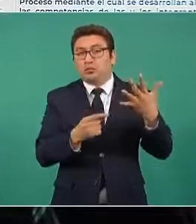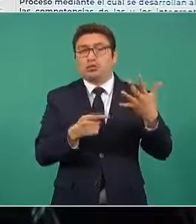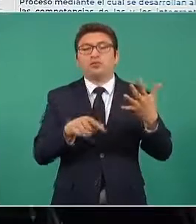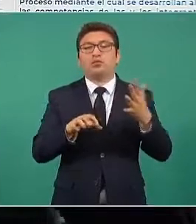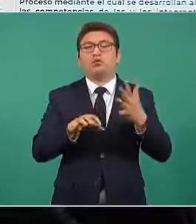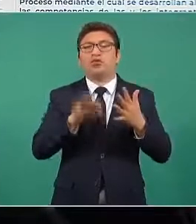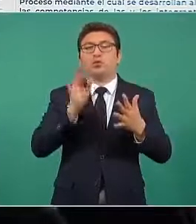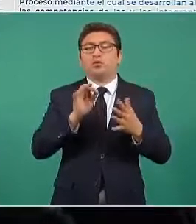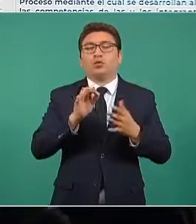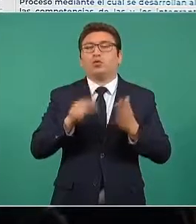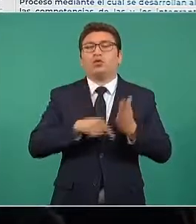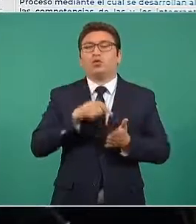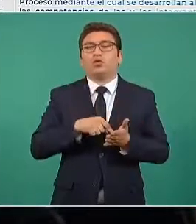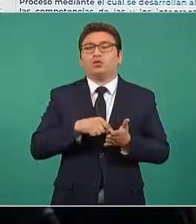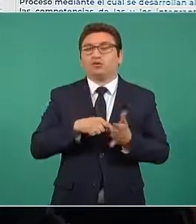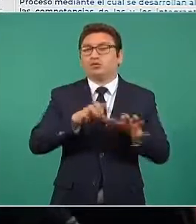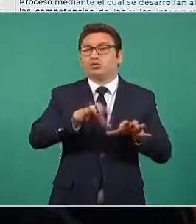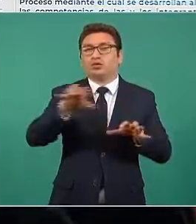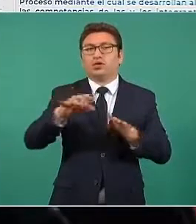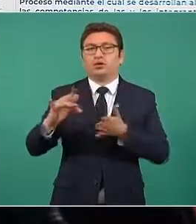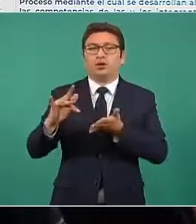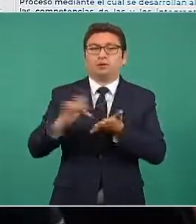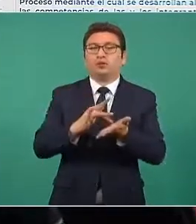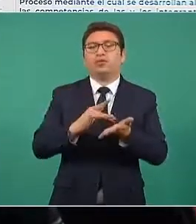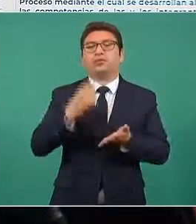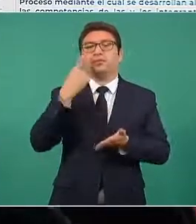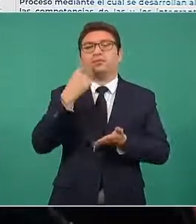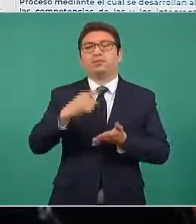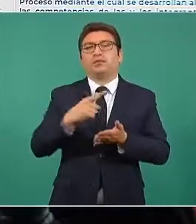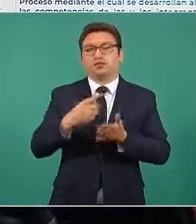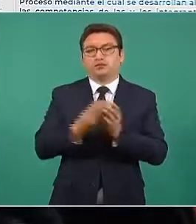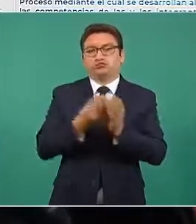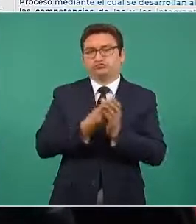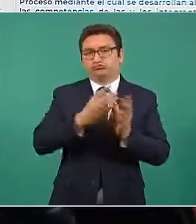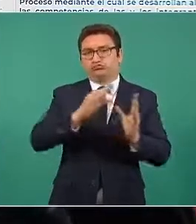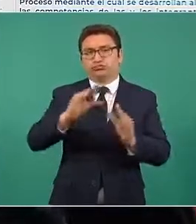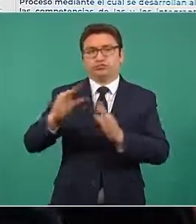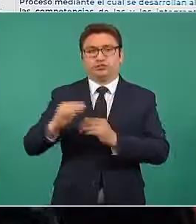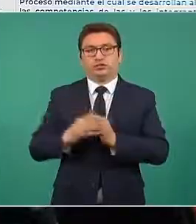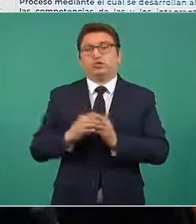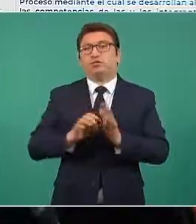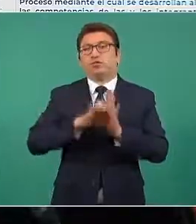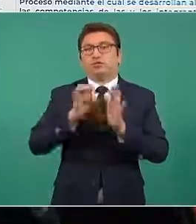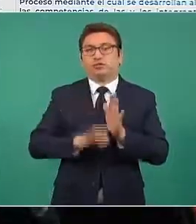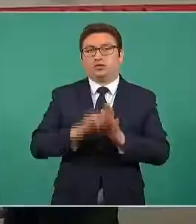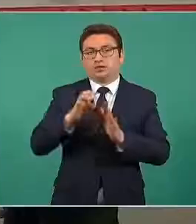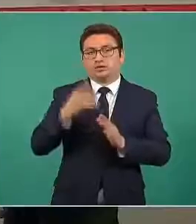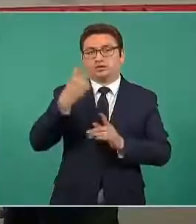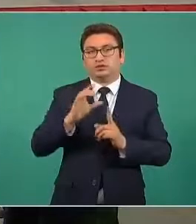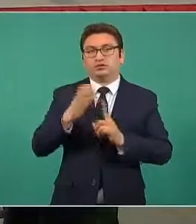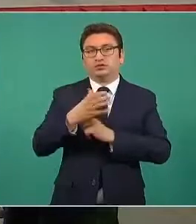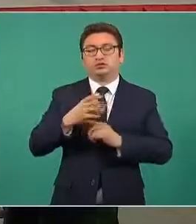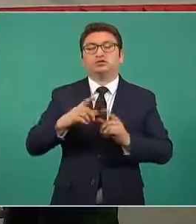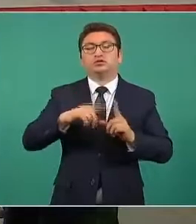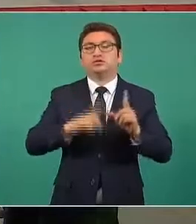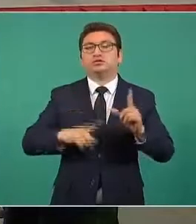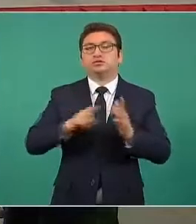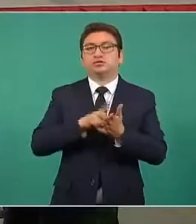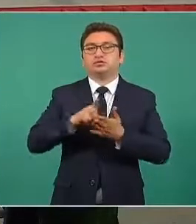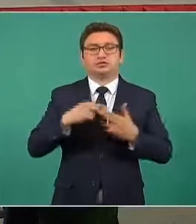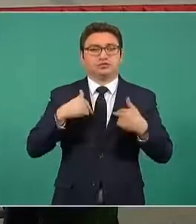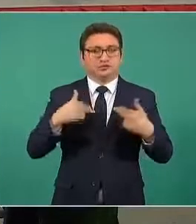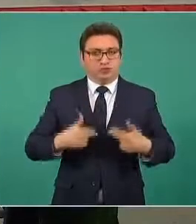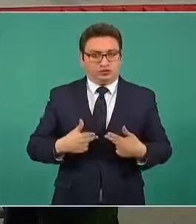las instancias que nos apoyan para proporcionar este tipo de cursos, como son la Comisión Nacional de Derechos